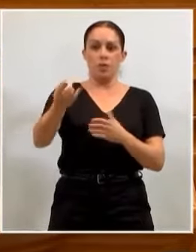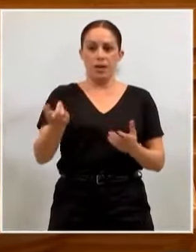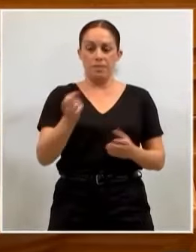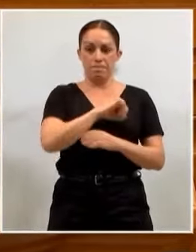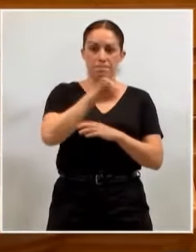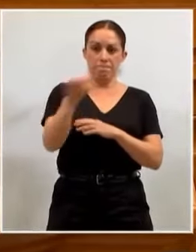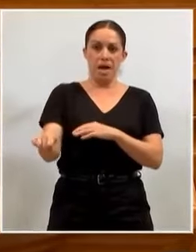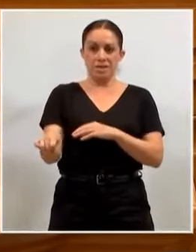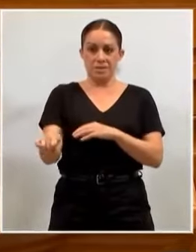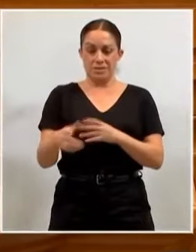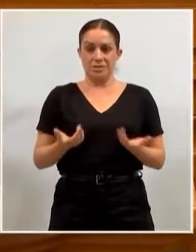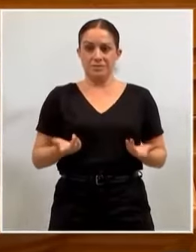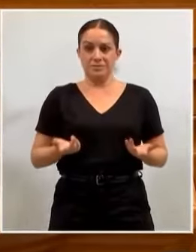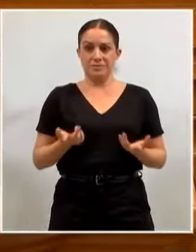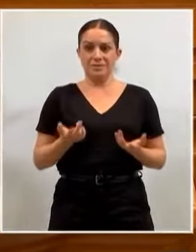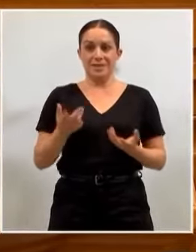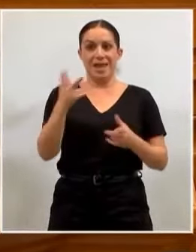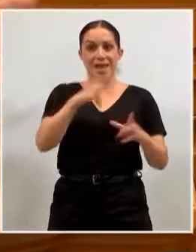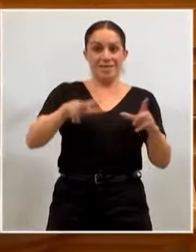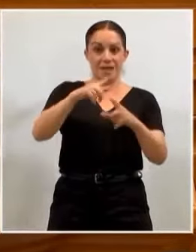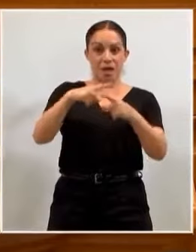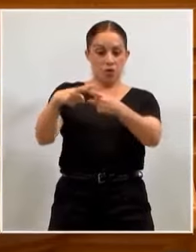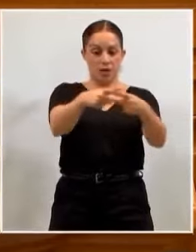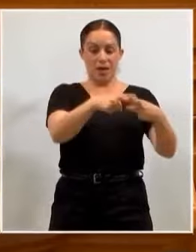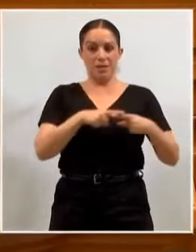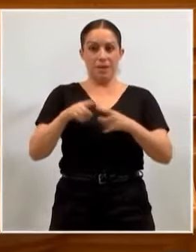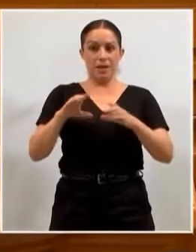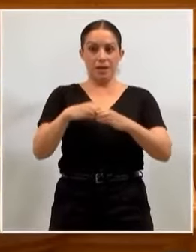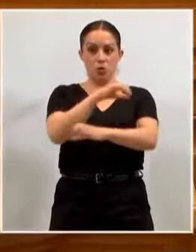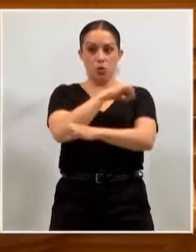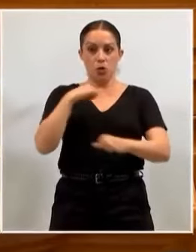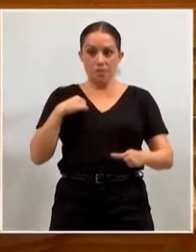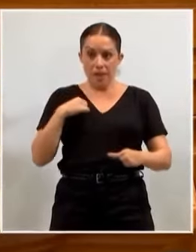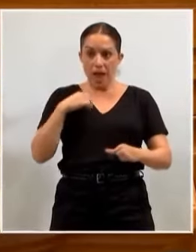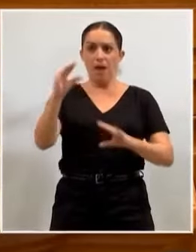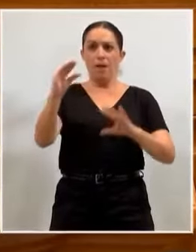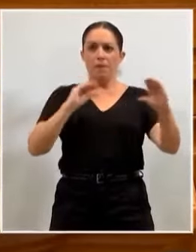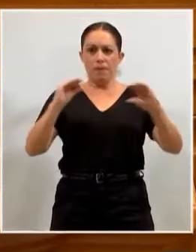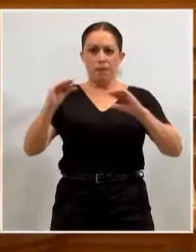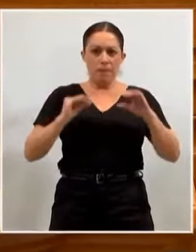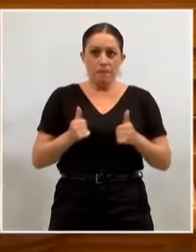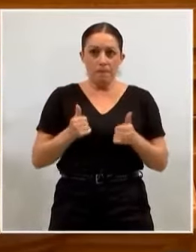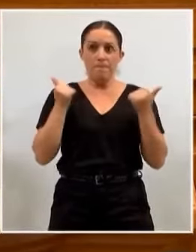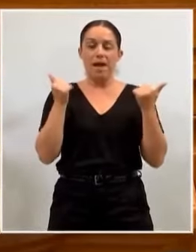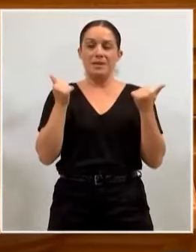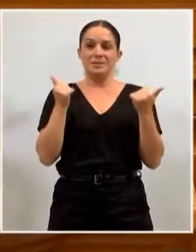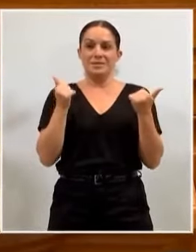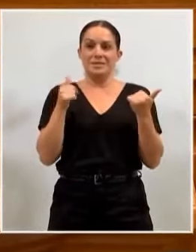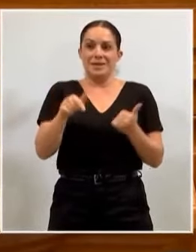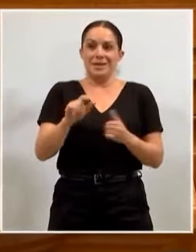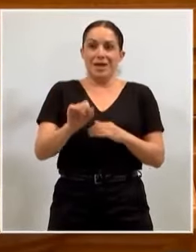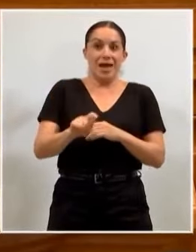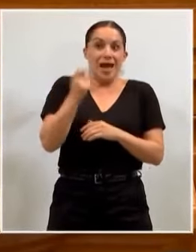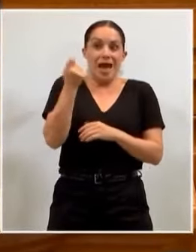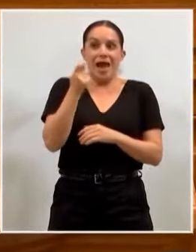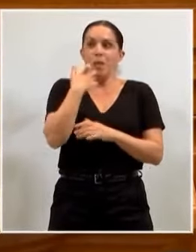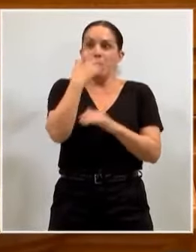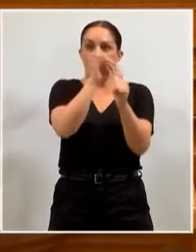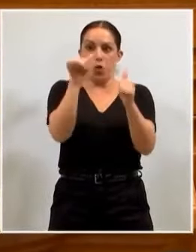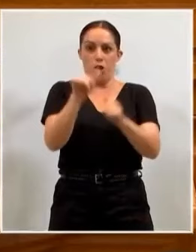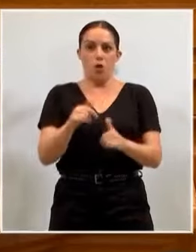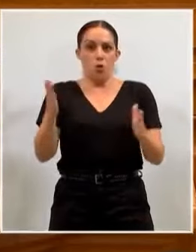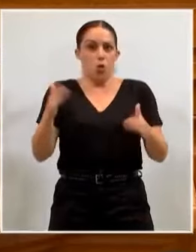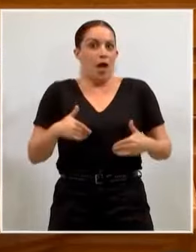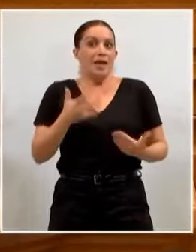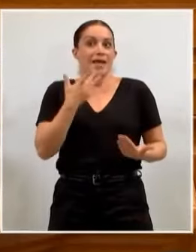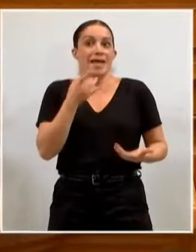y se reparten las autonomías se ha ampliado muchísimo mientras no existe debate. Claro, alguien gana con que no haya modelo. ¿Quién está ganando con